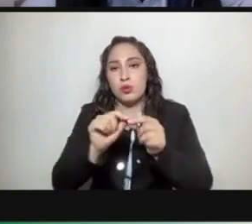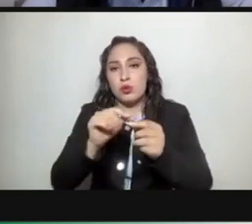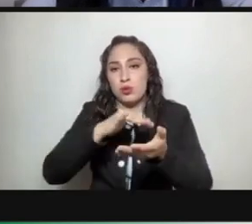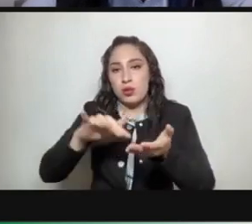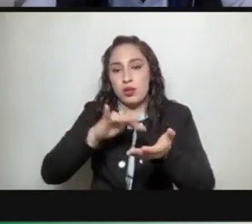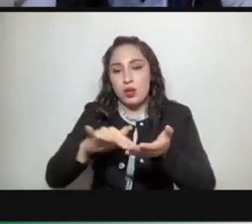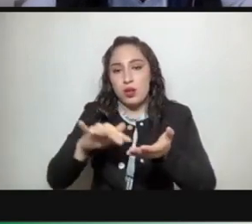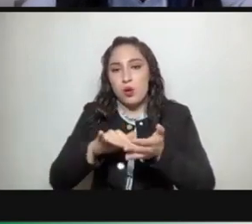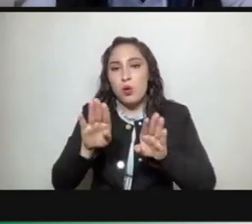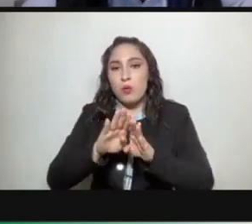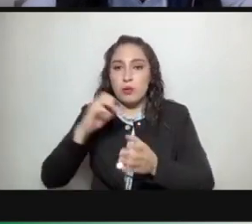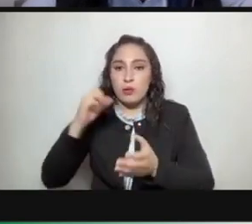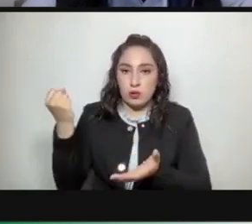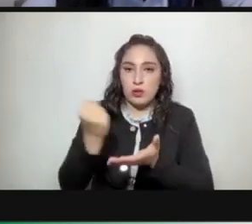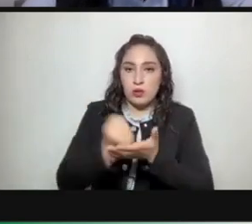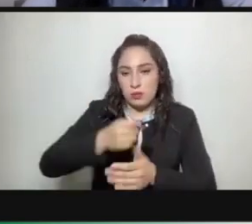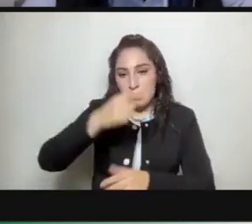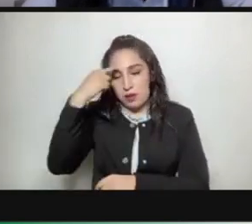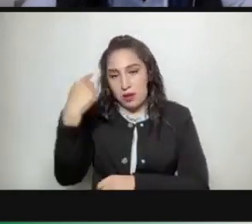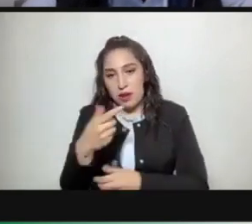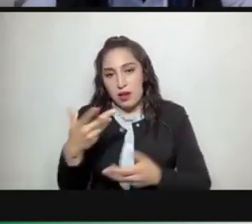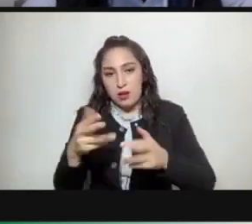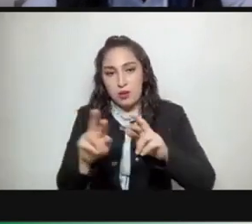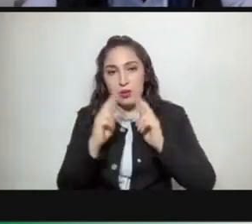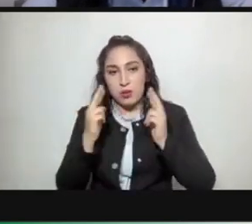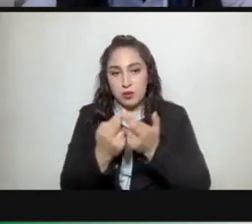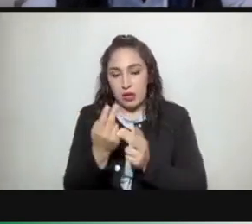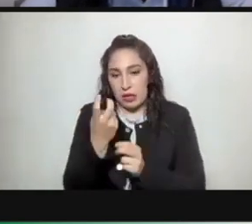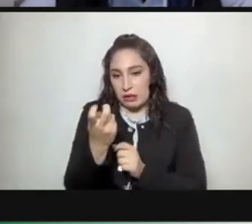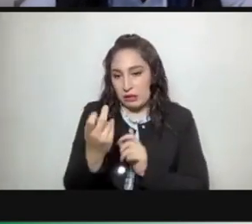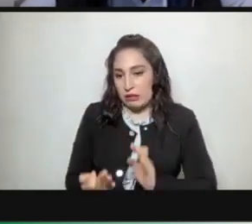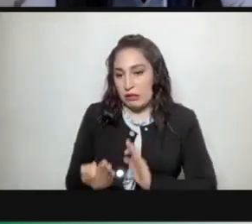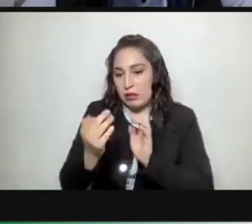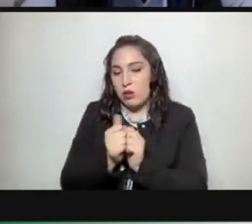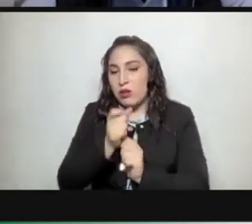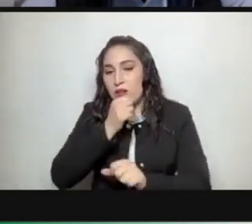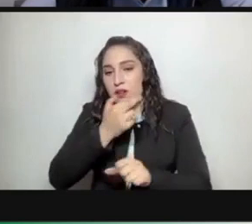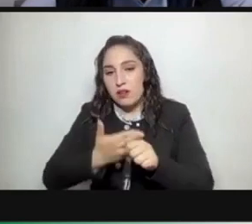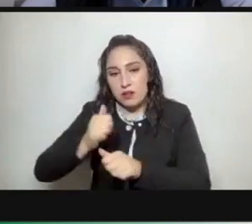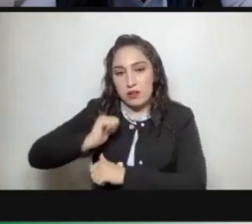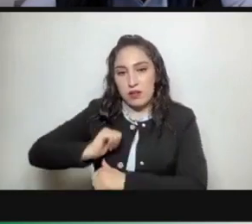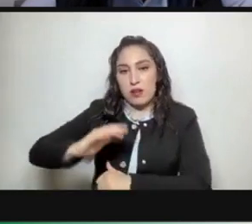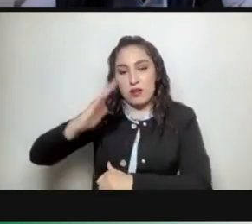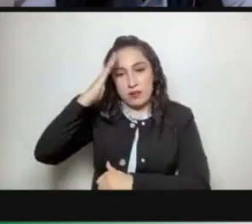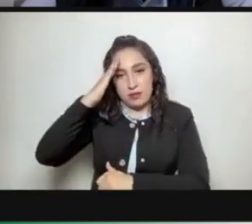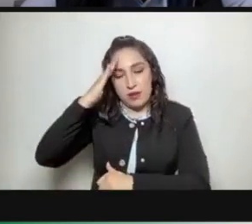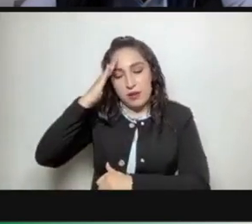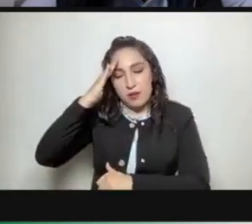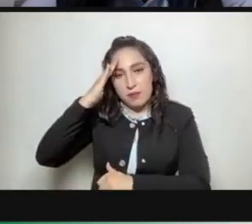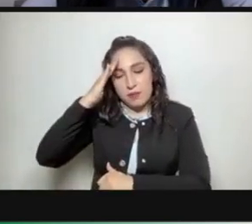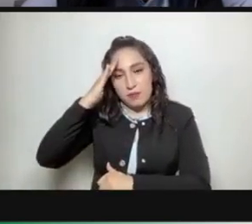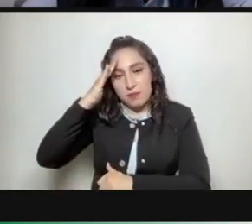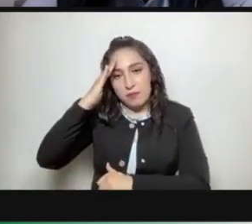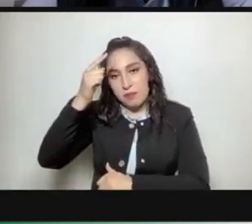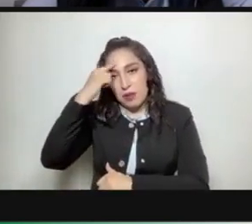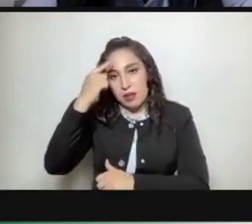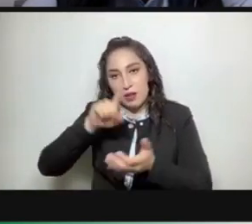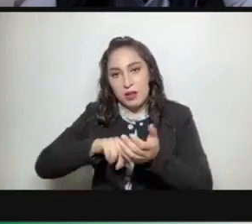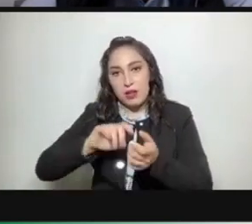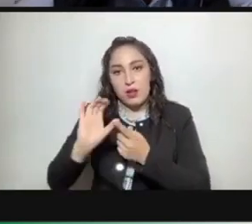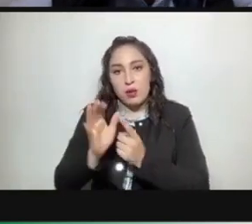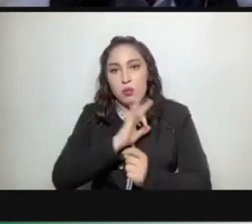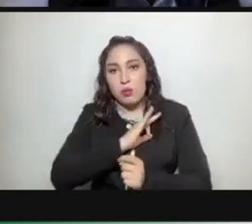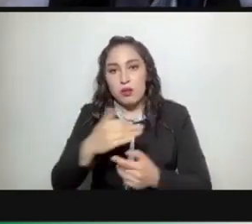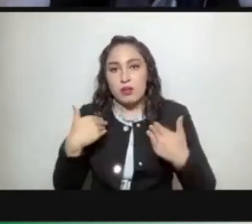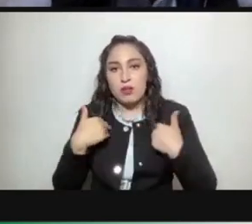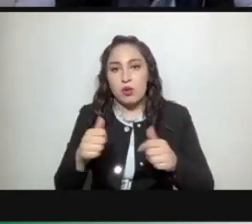formato aprobado para la realización de dichas comparecencias ante las diferencias comisiones del congreso para que esta comisión tenga claro de